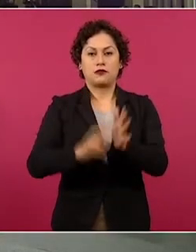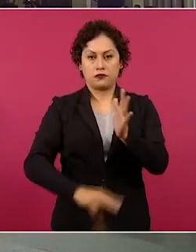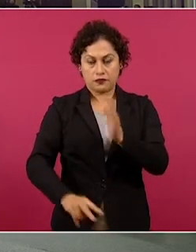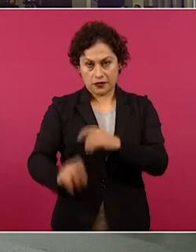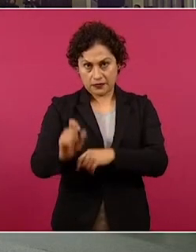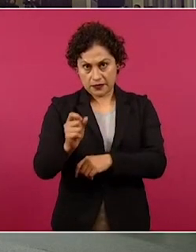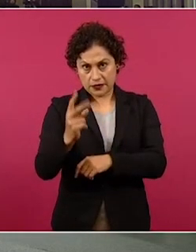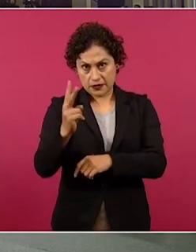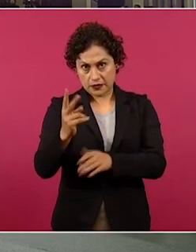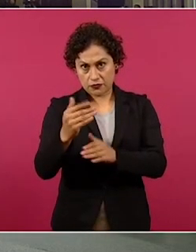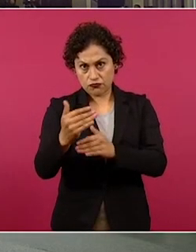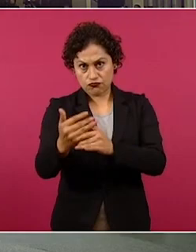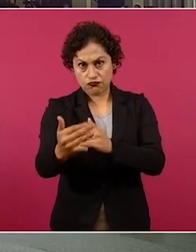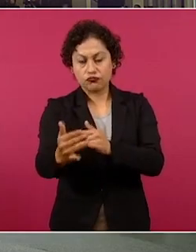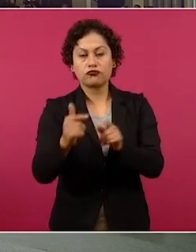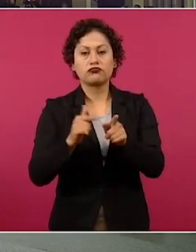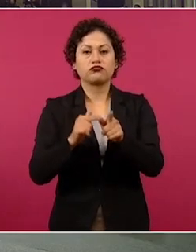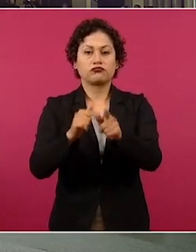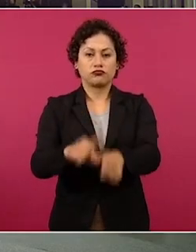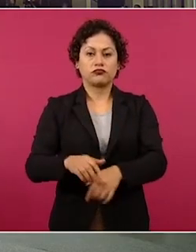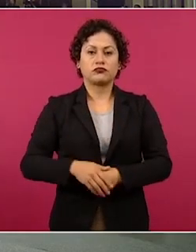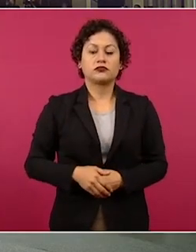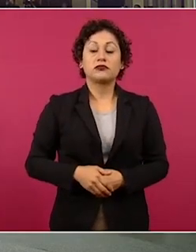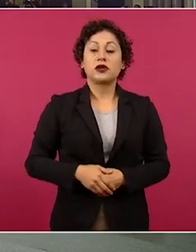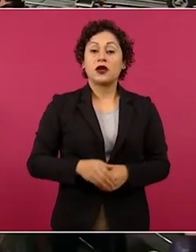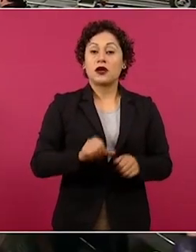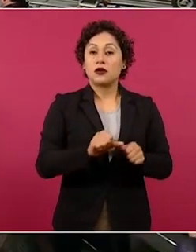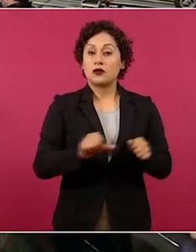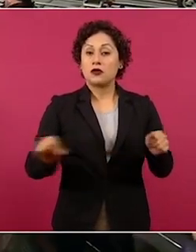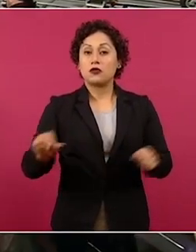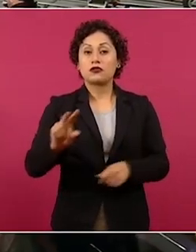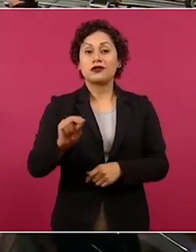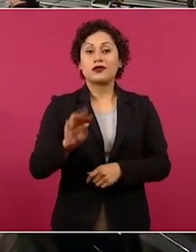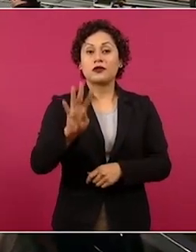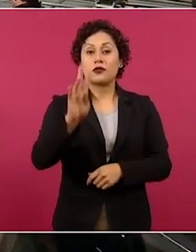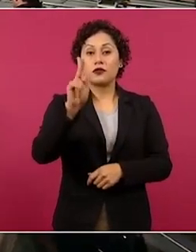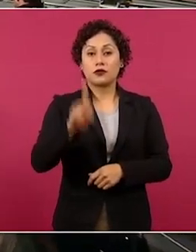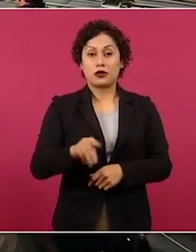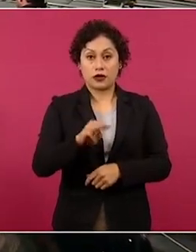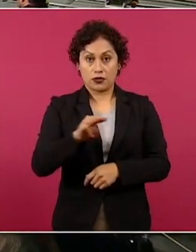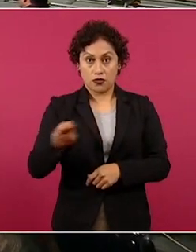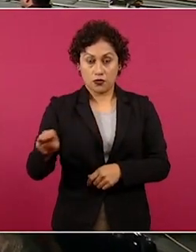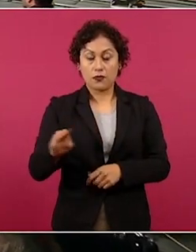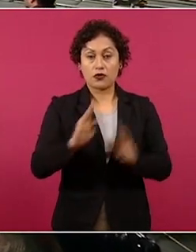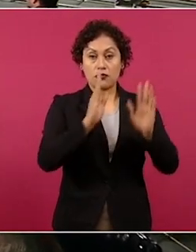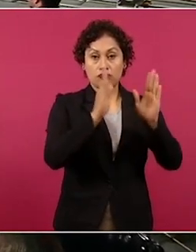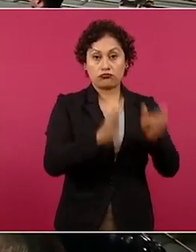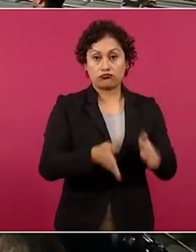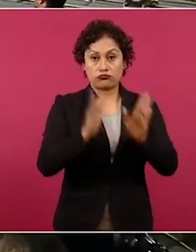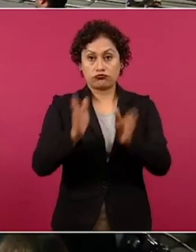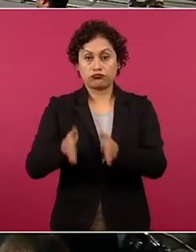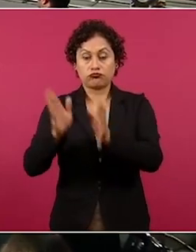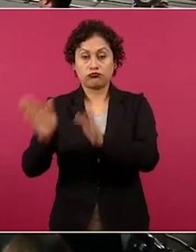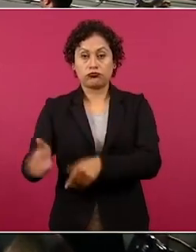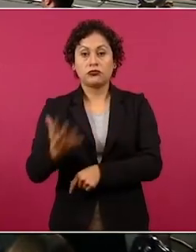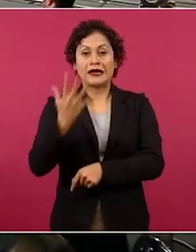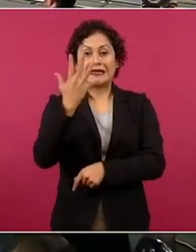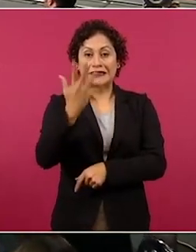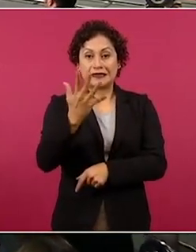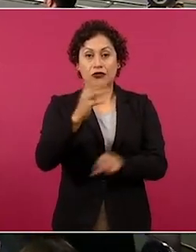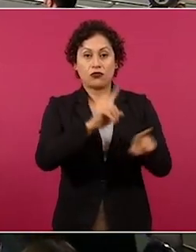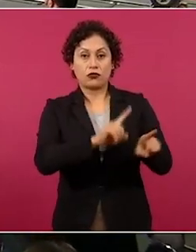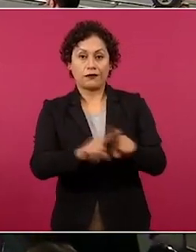tren Interurbano México-Toluca cuenta con 84 kilómetros de longitud y fue dividido en cinco tramos o paquetes para su ejecución.